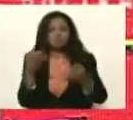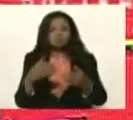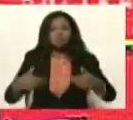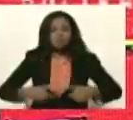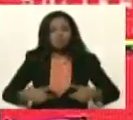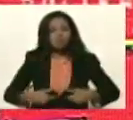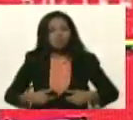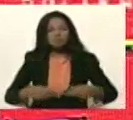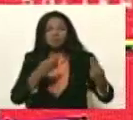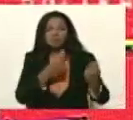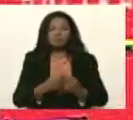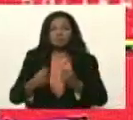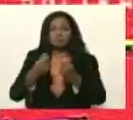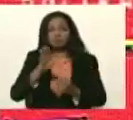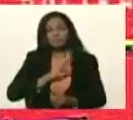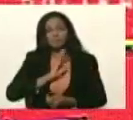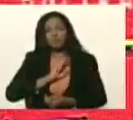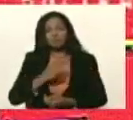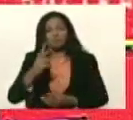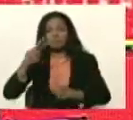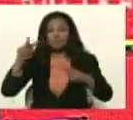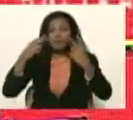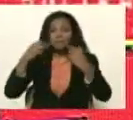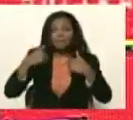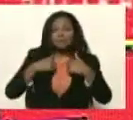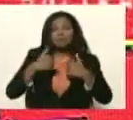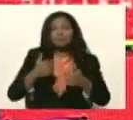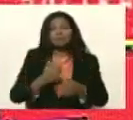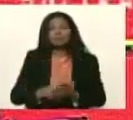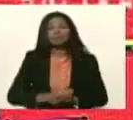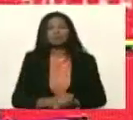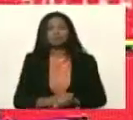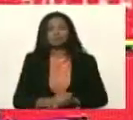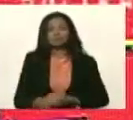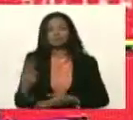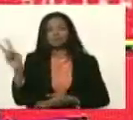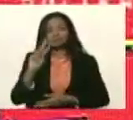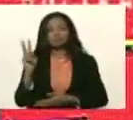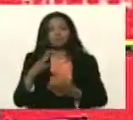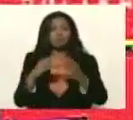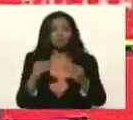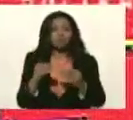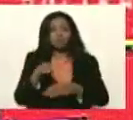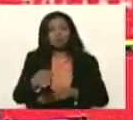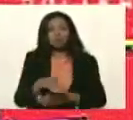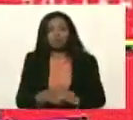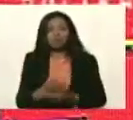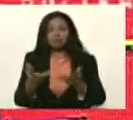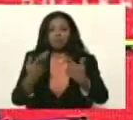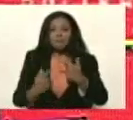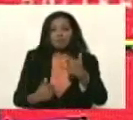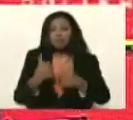esfuerzo y recursos propios escuchenme bien la Venezuela del tabarato ¡Dame dos!